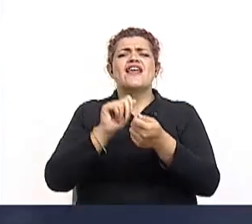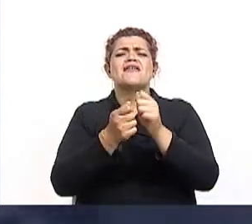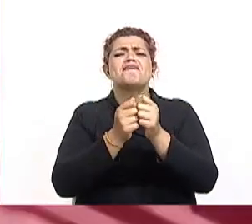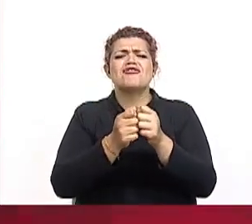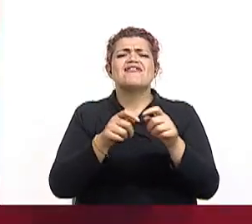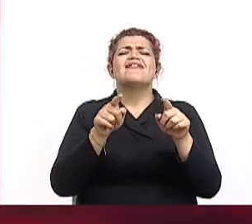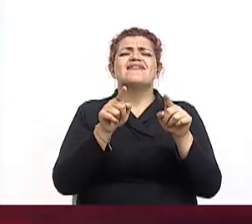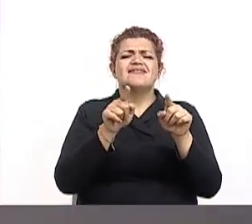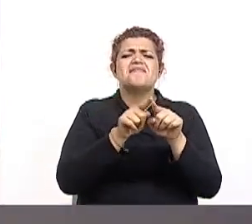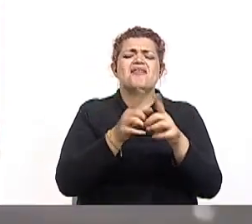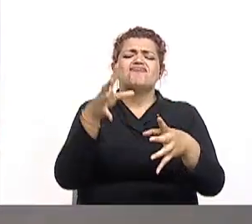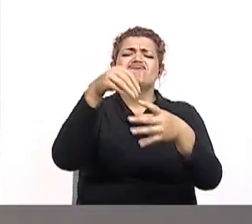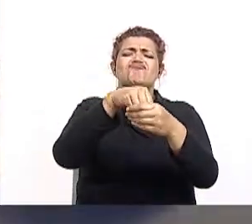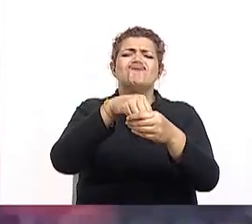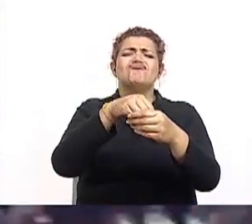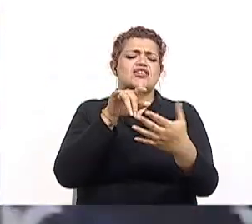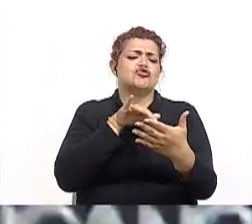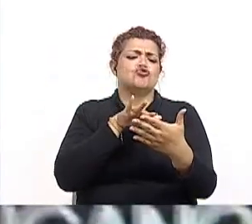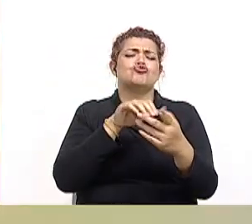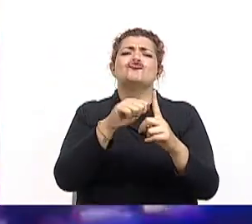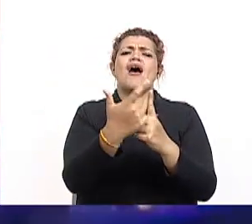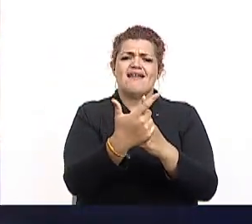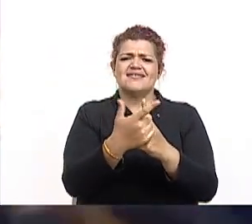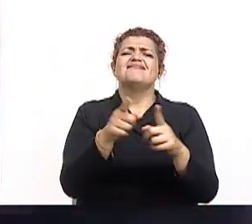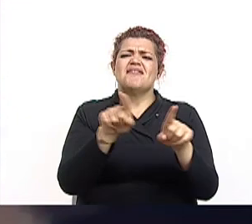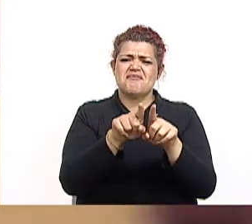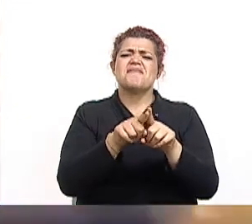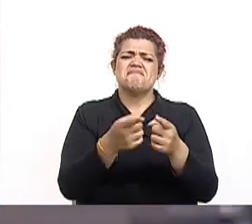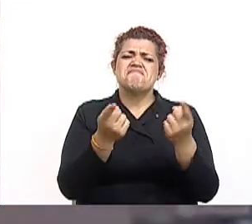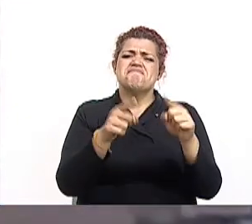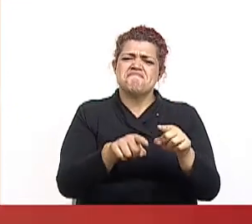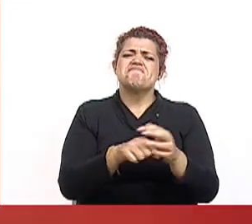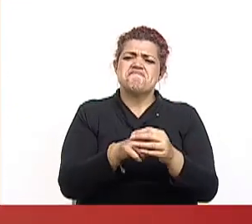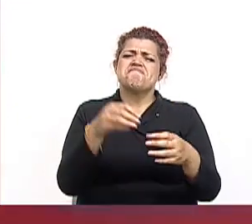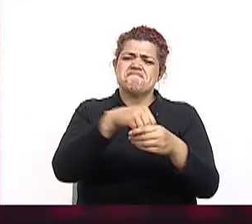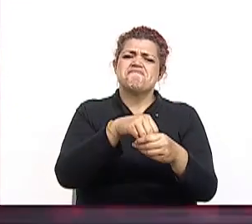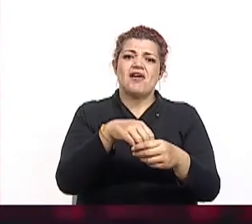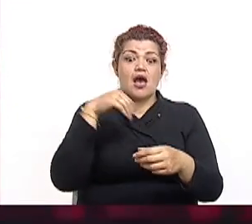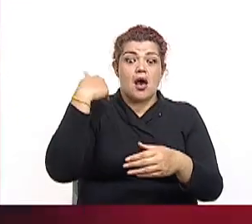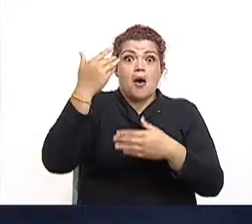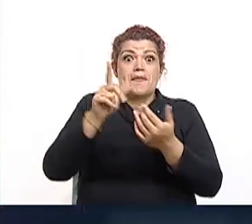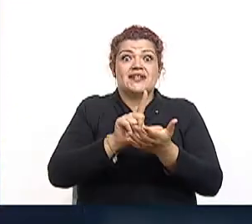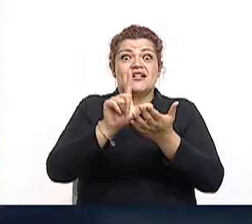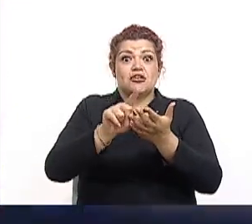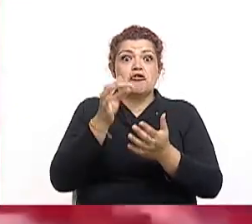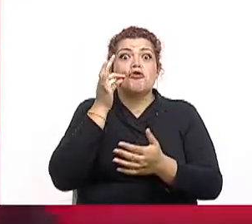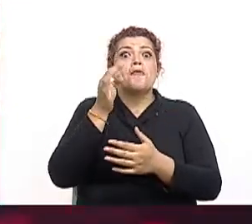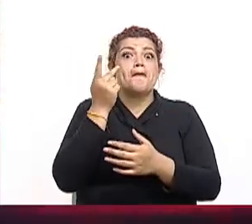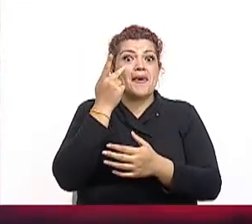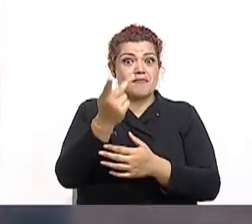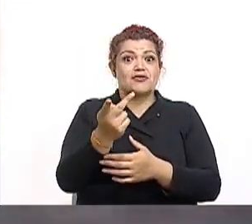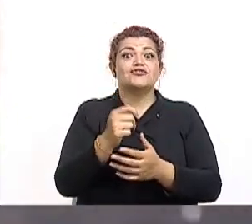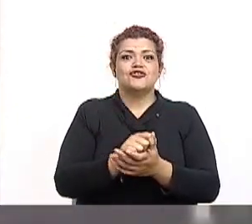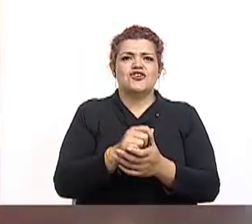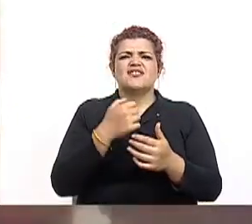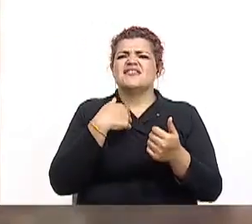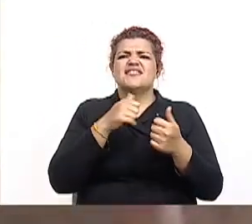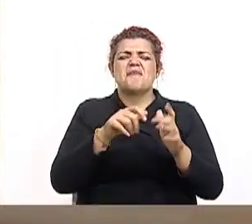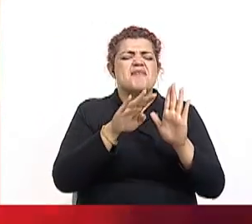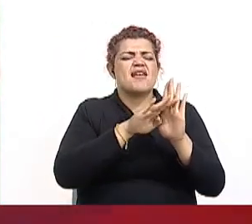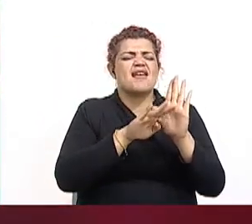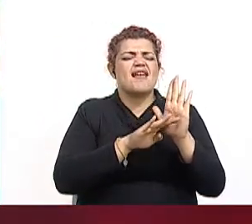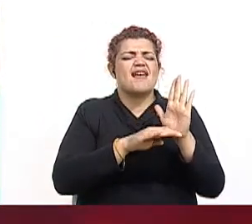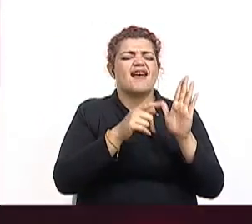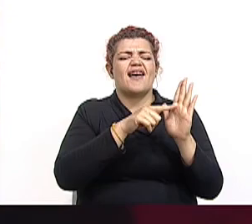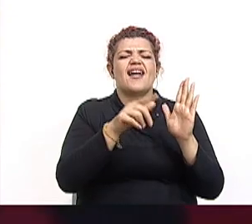forman parte de los estudios sociales. Te esperamos la próxima lección. No te olvides que pasamos lista a